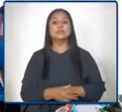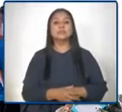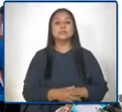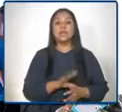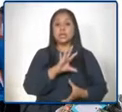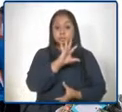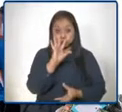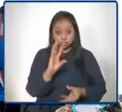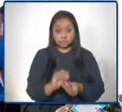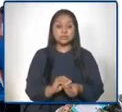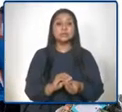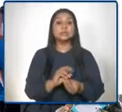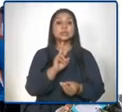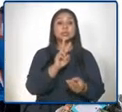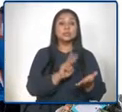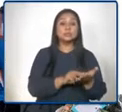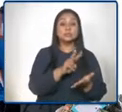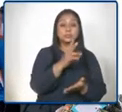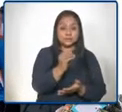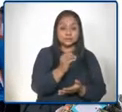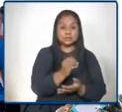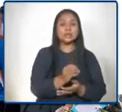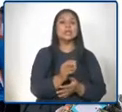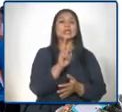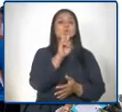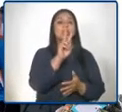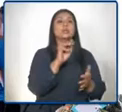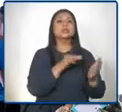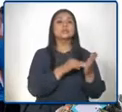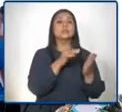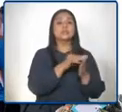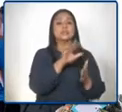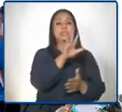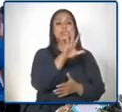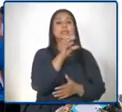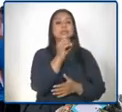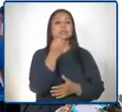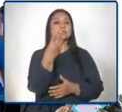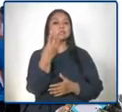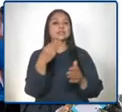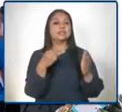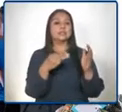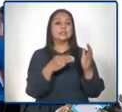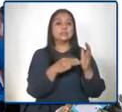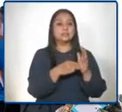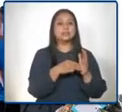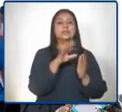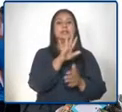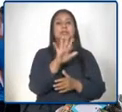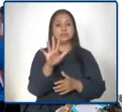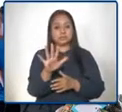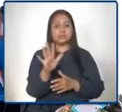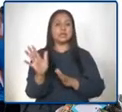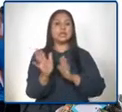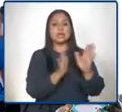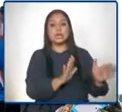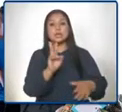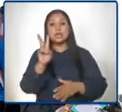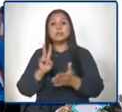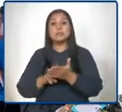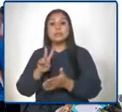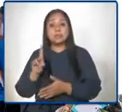total en el 2020 fue 2.503.055 y en el 2021 2